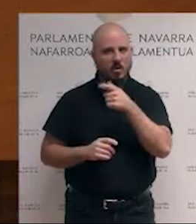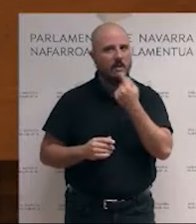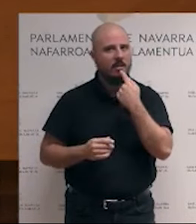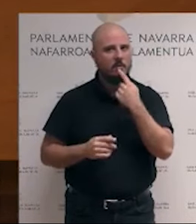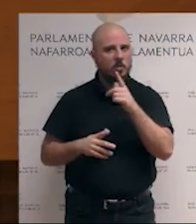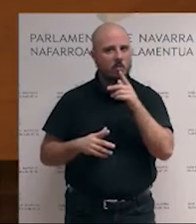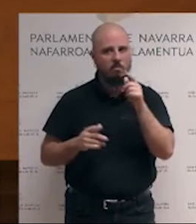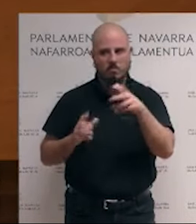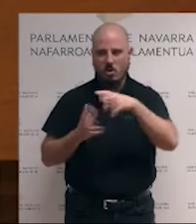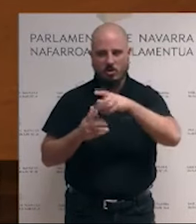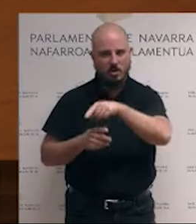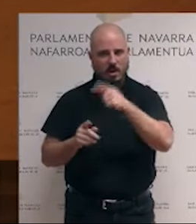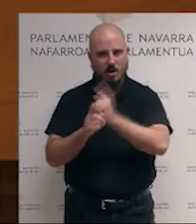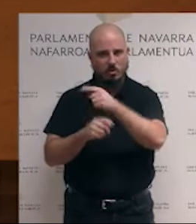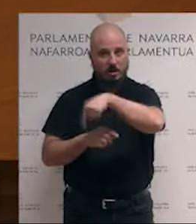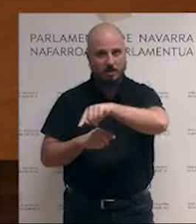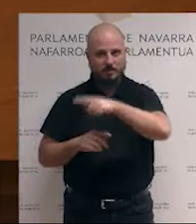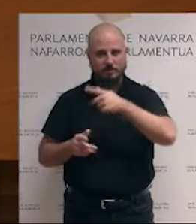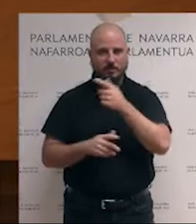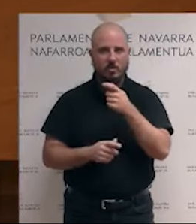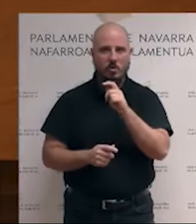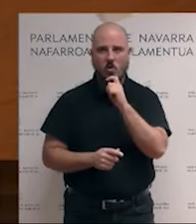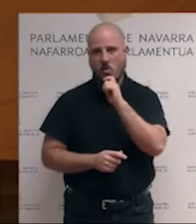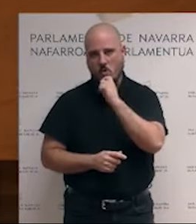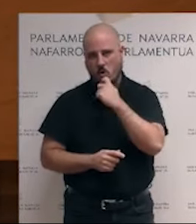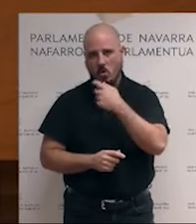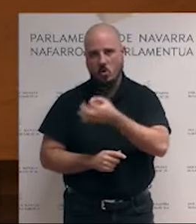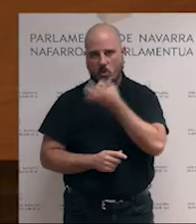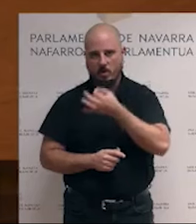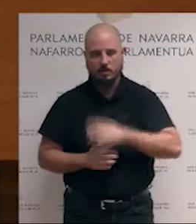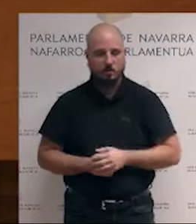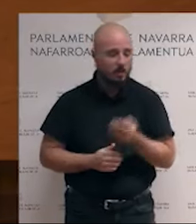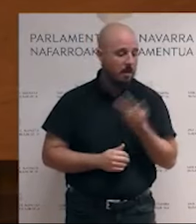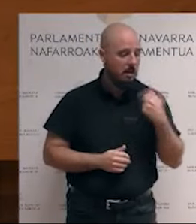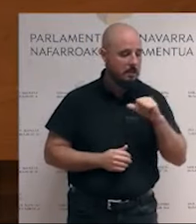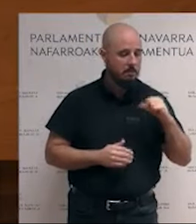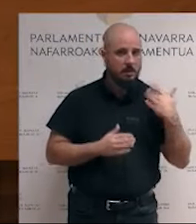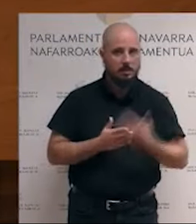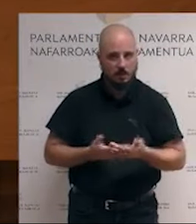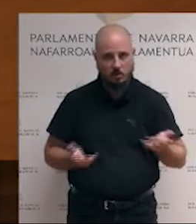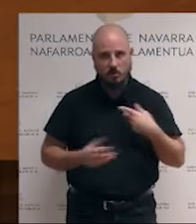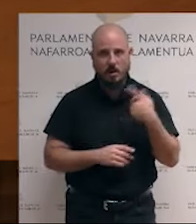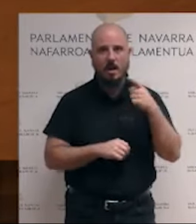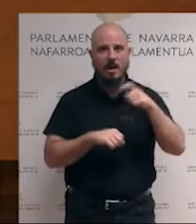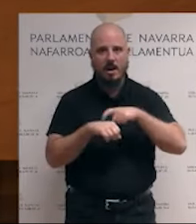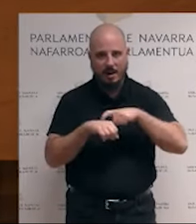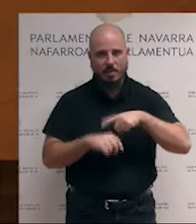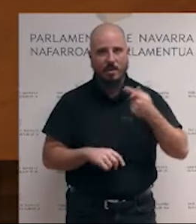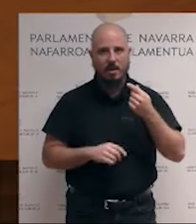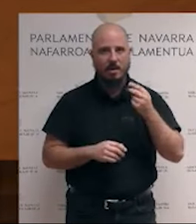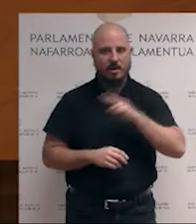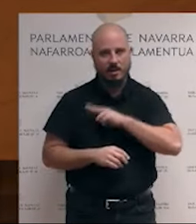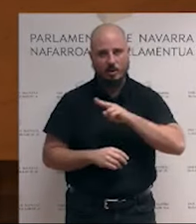últimas semanas, estamos hablando mucho de discursos de odio centrados en cuestiones de raza, religión y origen.